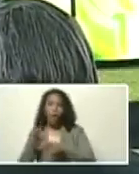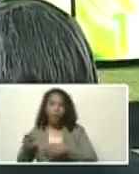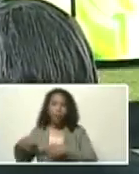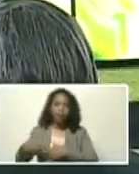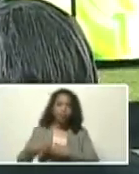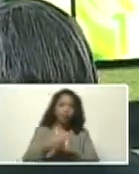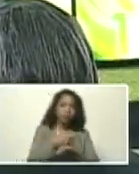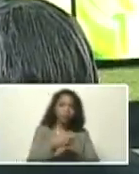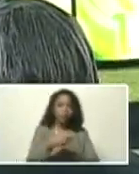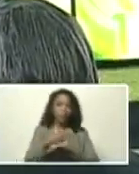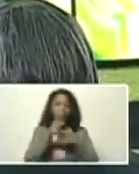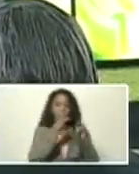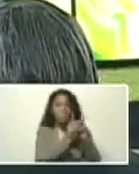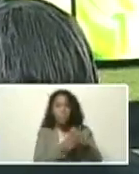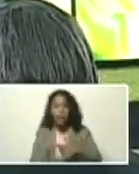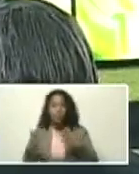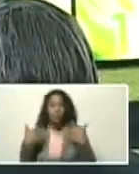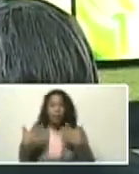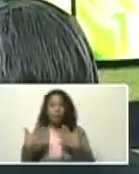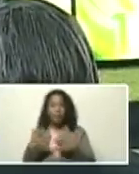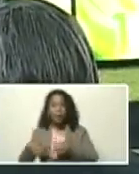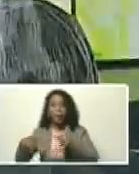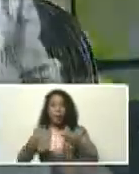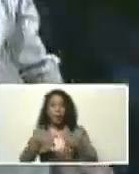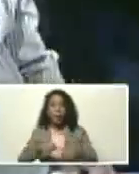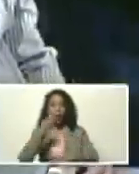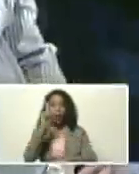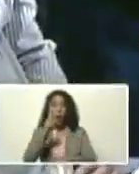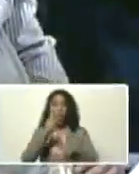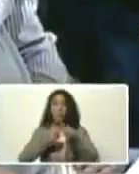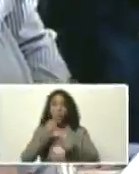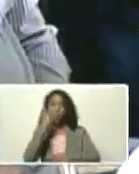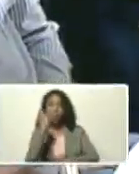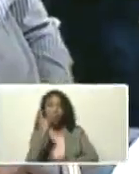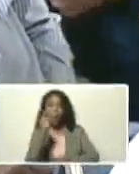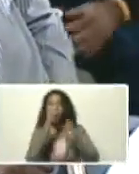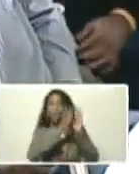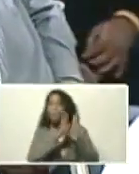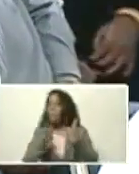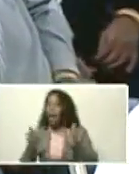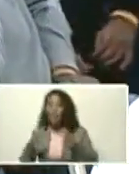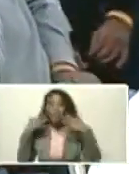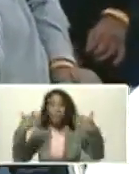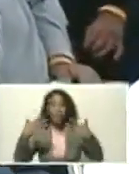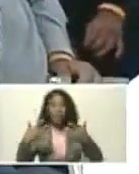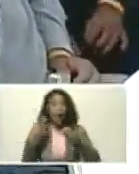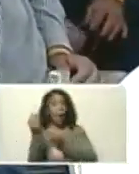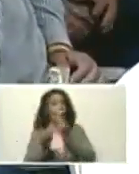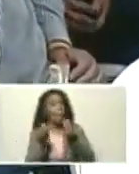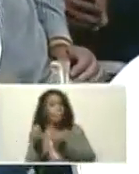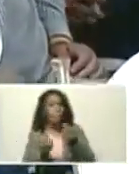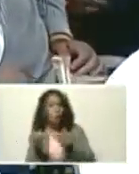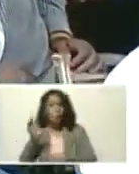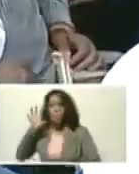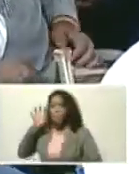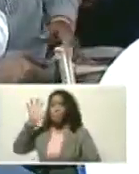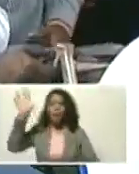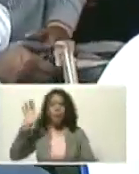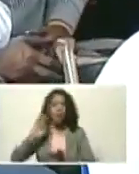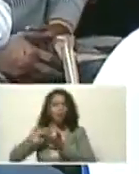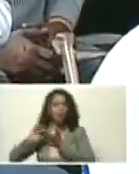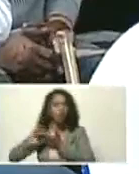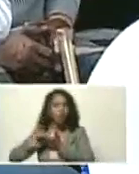ameritaríamos, un plan de emergencia, para las cuencas, una por una, un plan, de emergencia, como, mapa de guerra, pues,